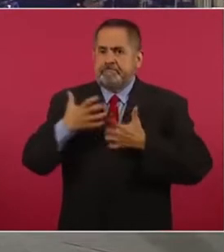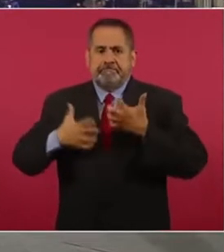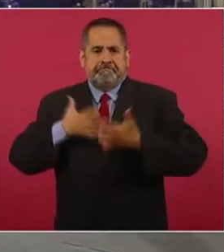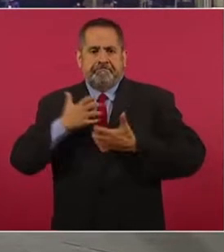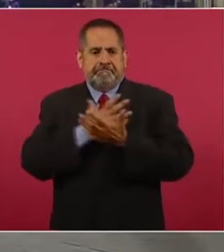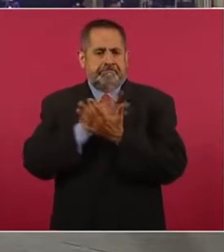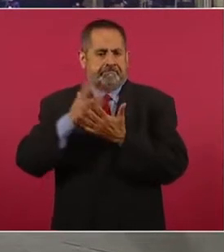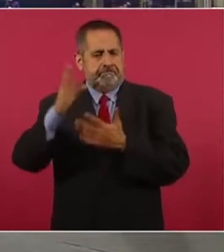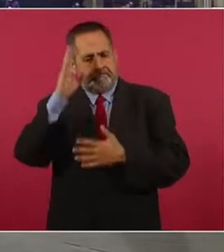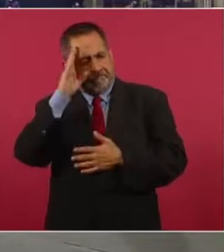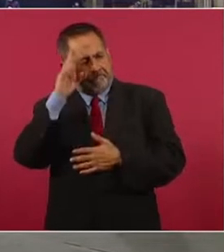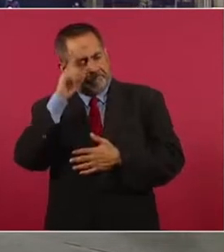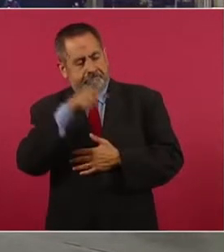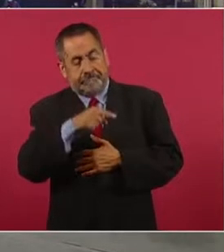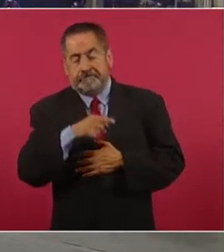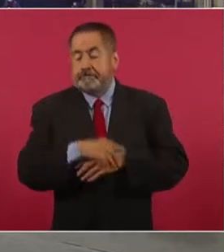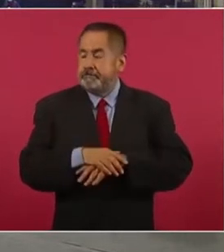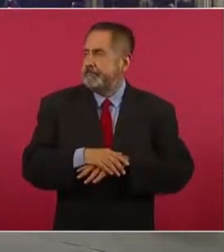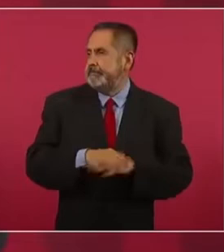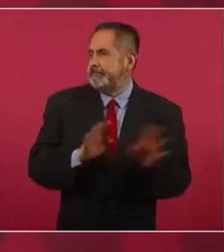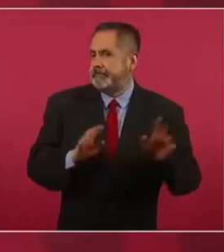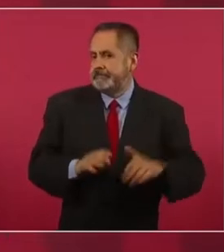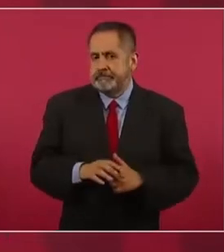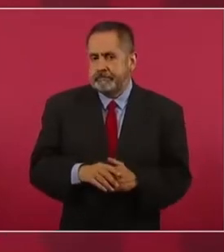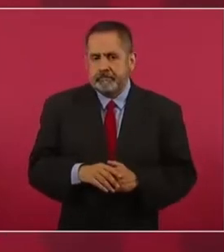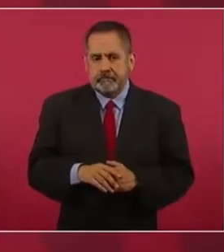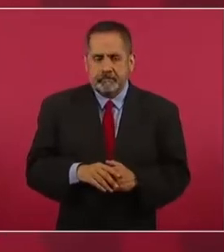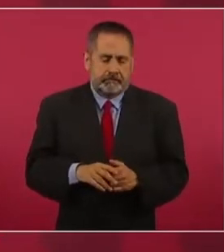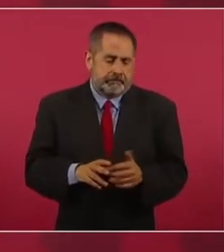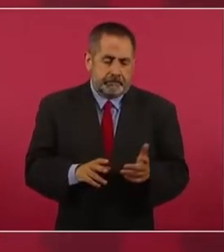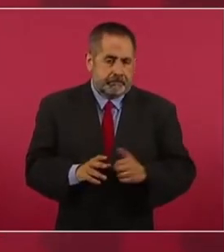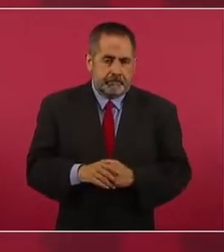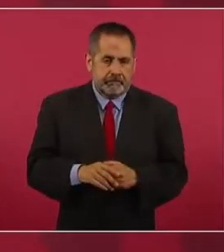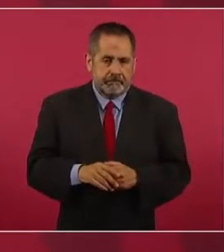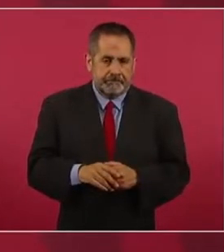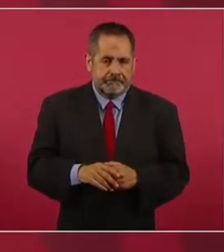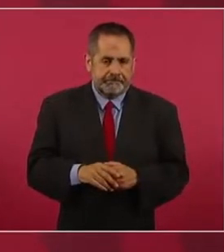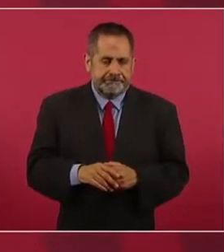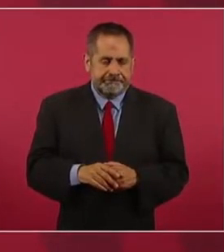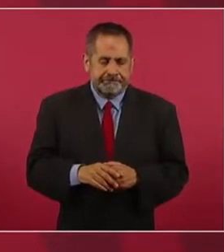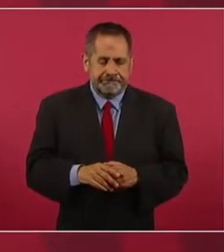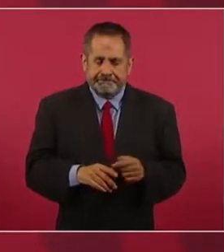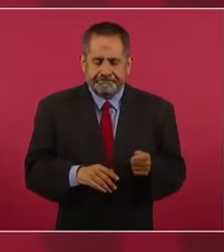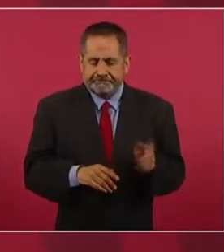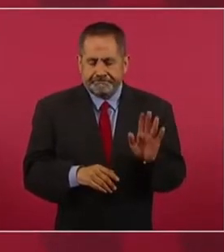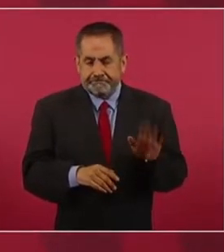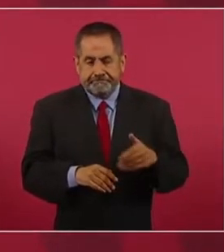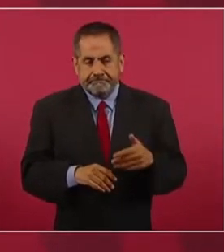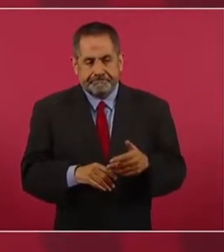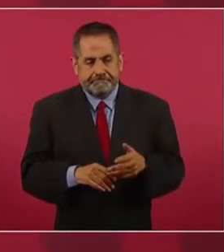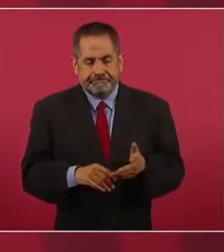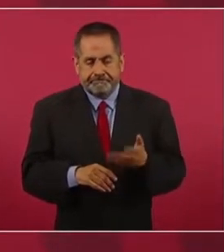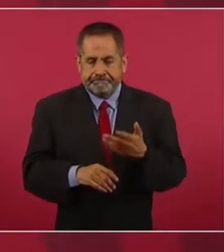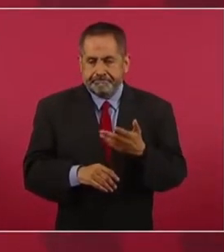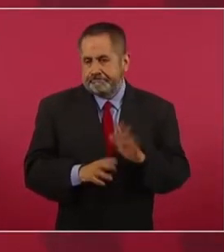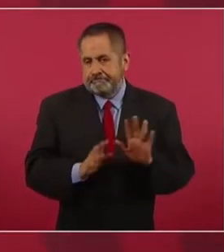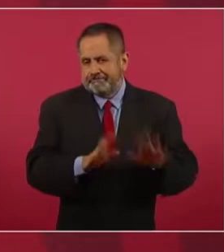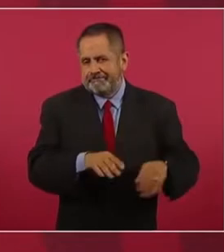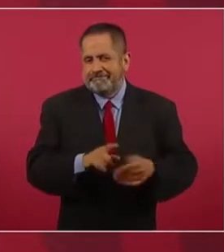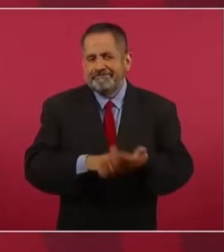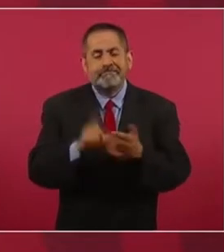por llamarlo amablemente. Entonces,